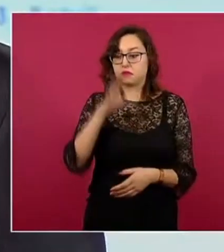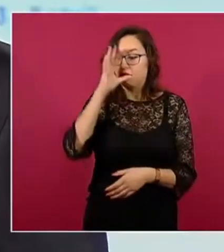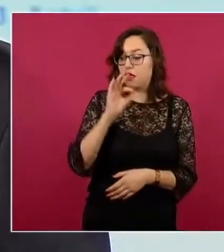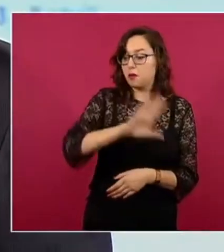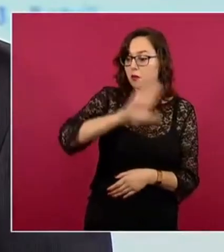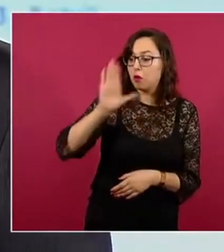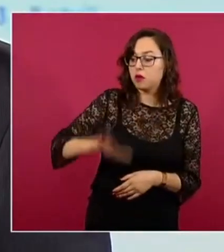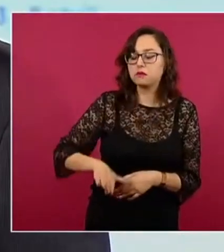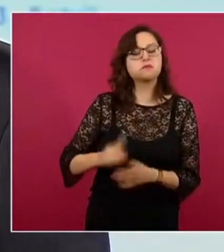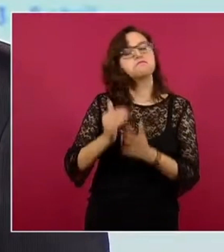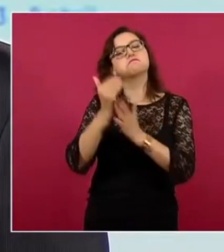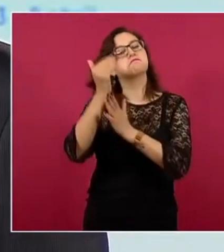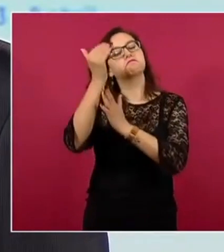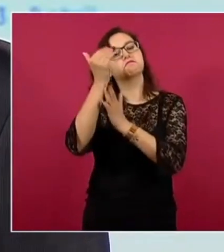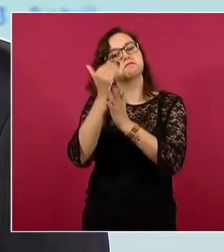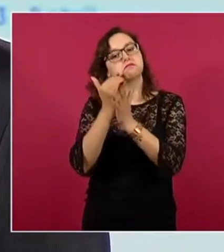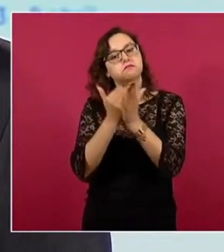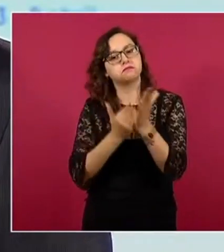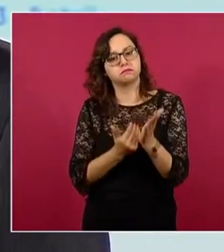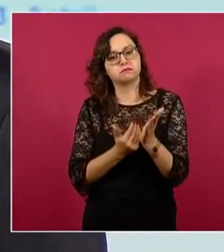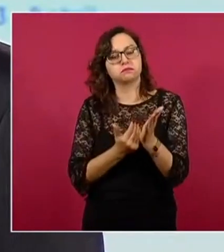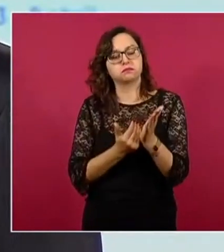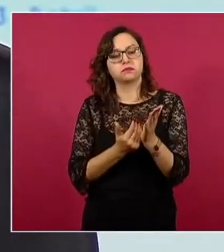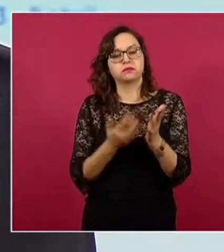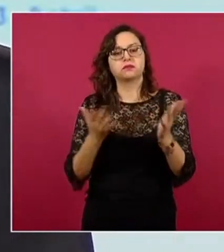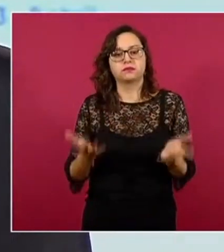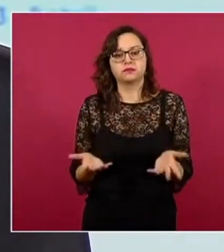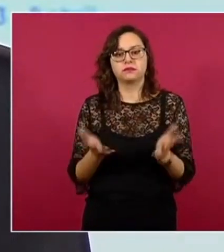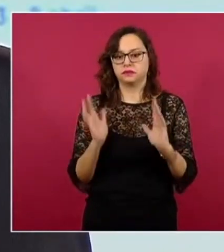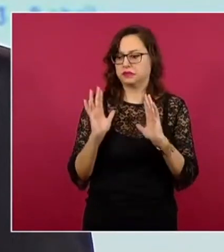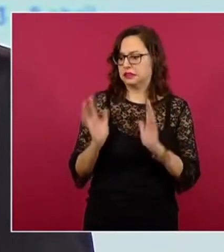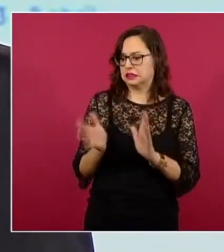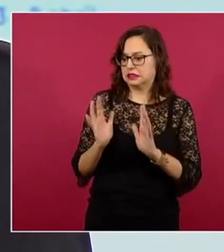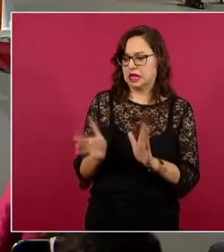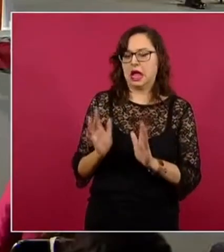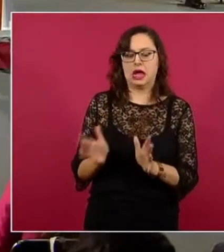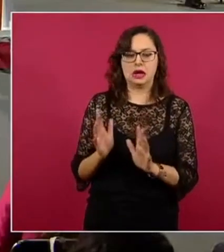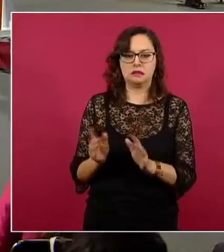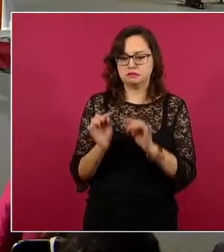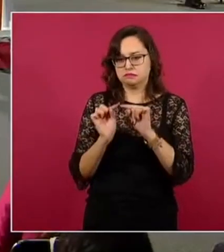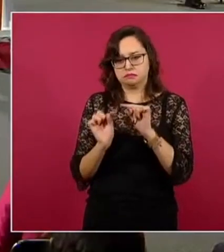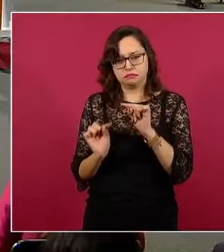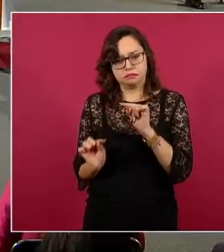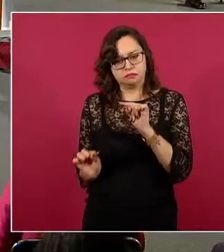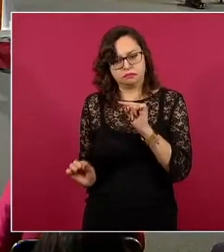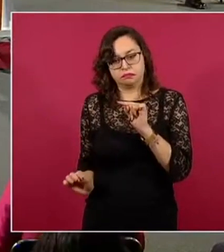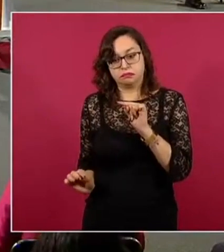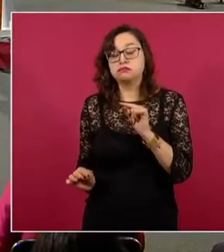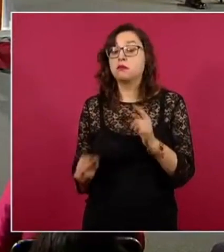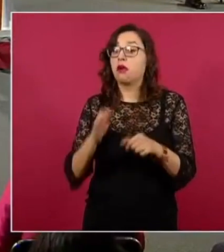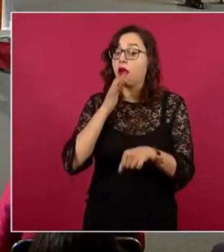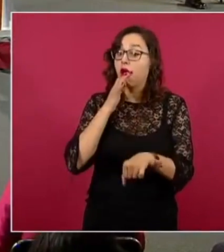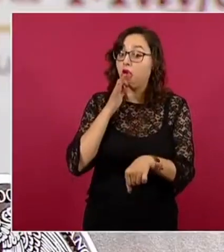veces la mortalidad y se mantiene ya en cifras mínimas. Siempre decimos que quede muy claro,